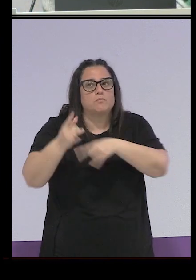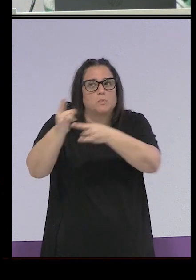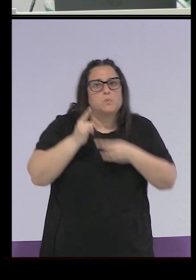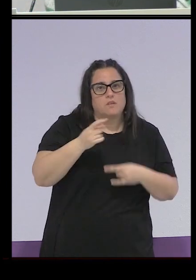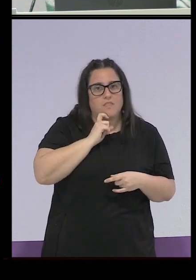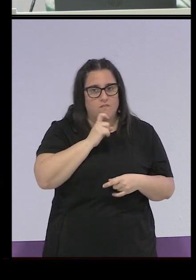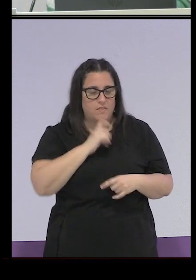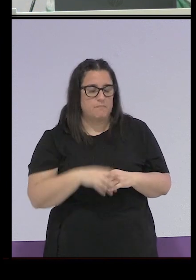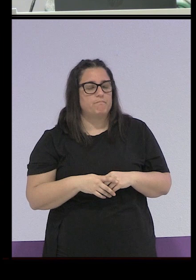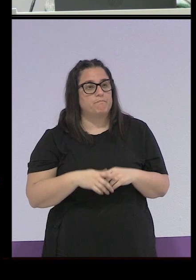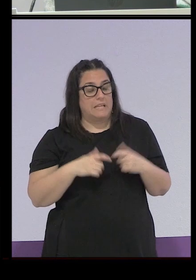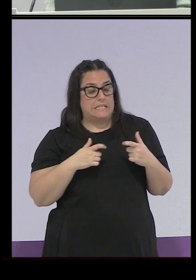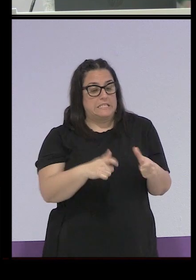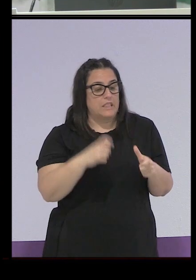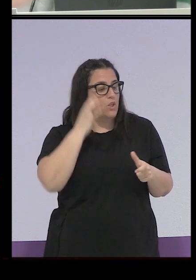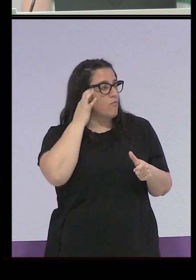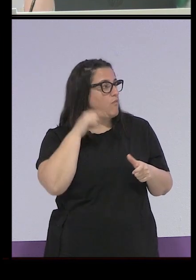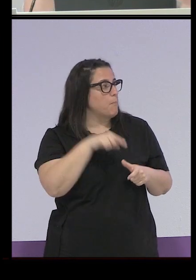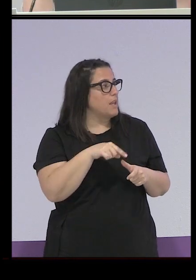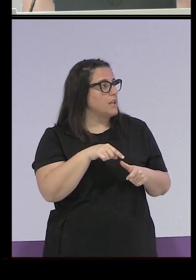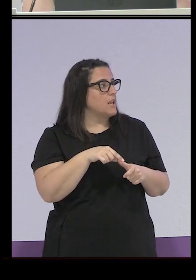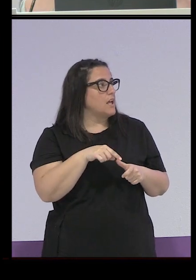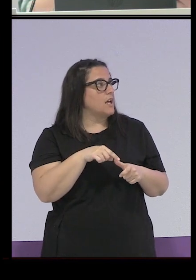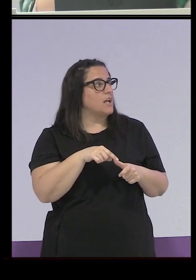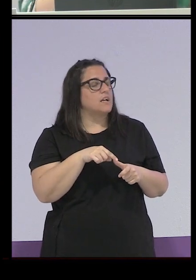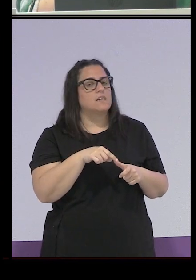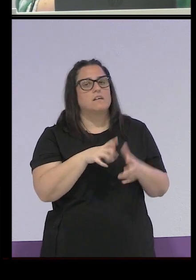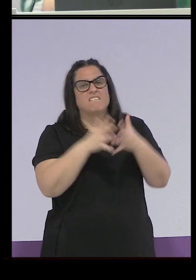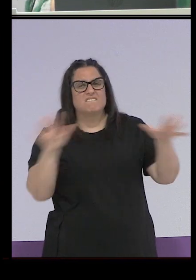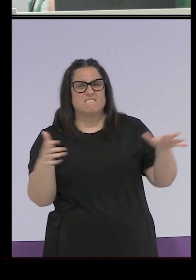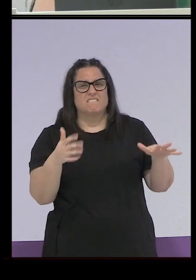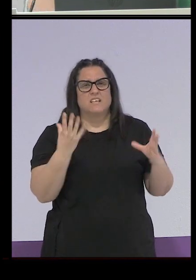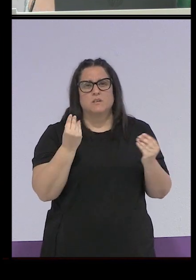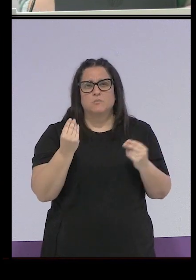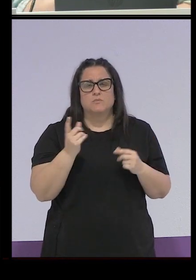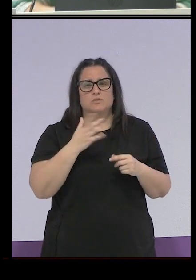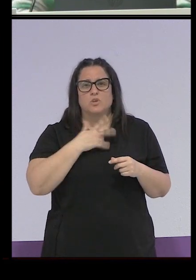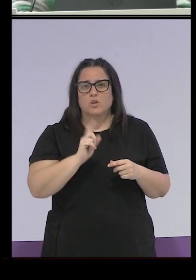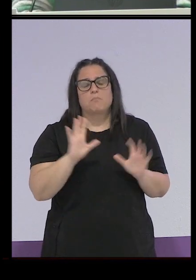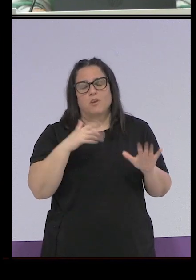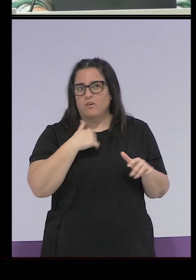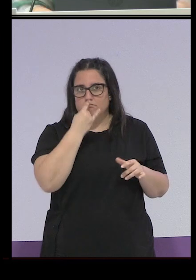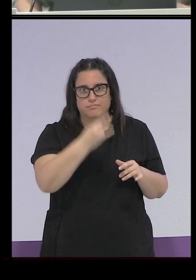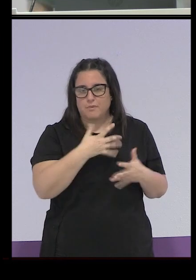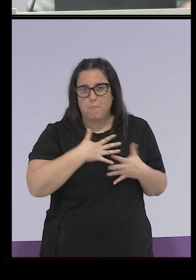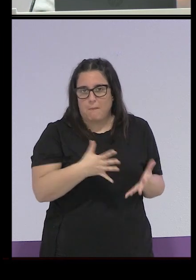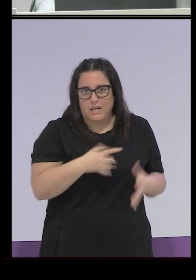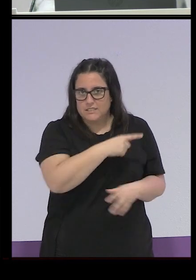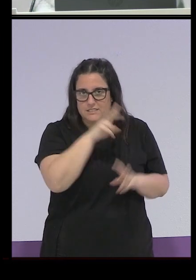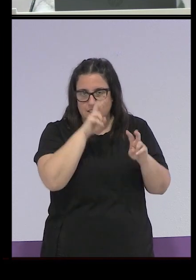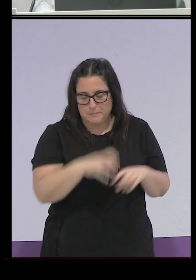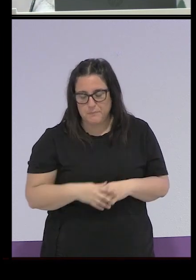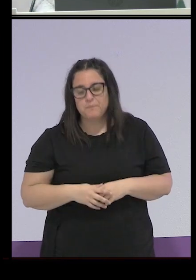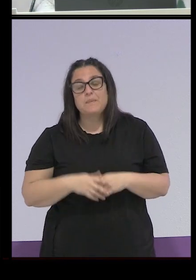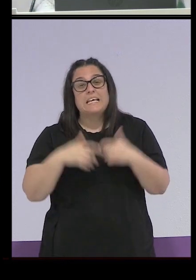¿no? La sección femenina, y voy a intentar no detenerme mucho, aunque me encanta este tema, la verdad. La